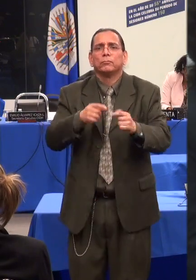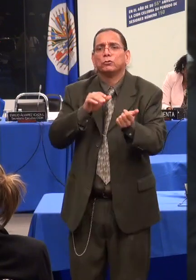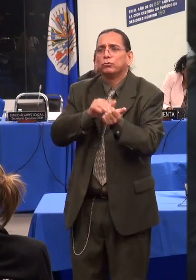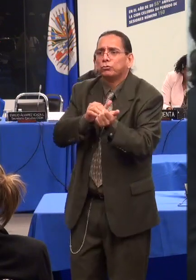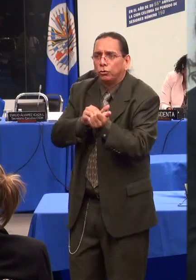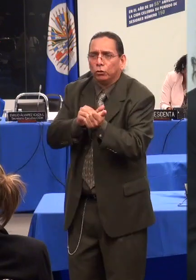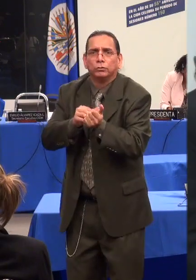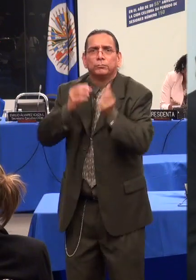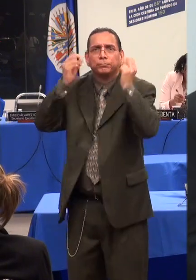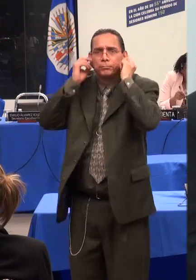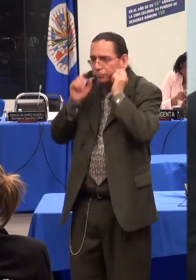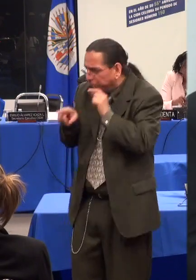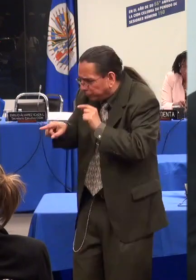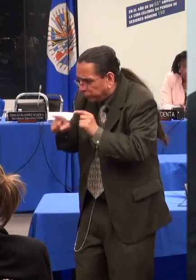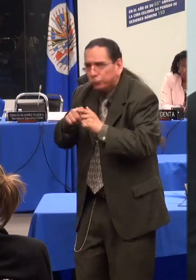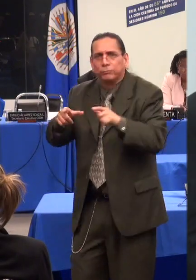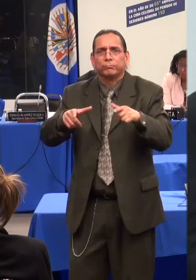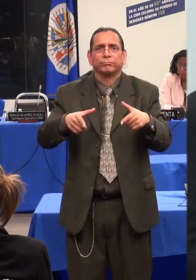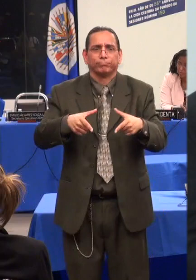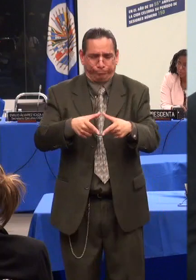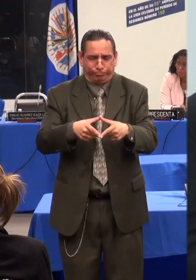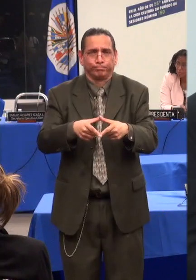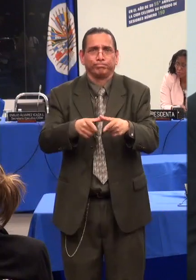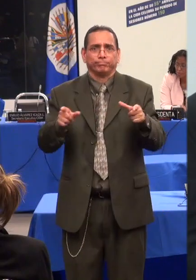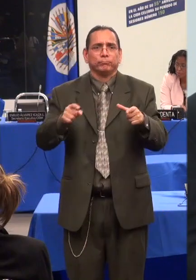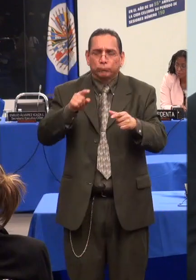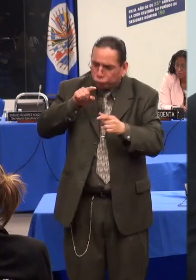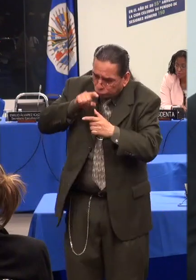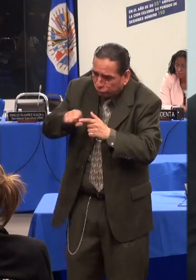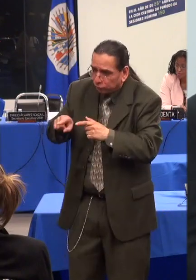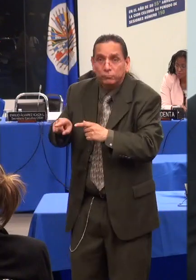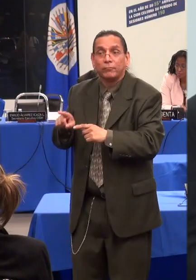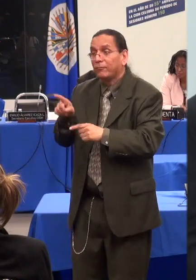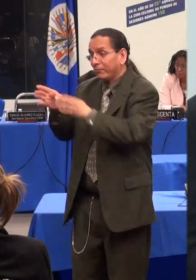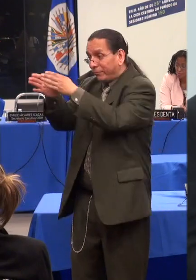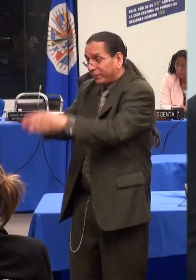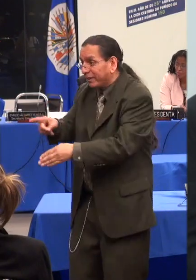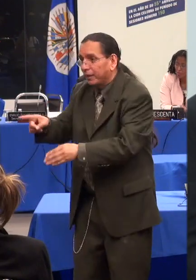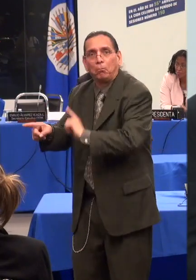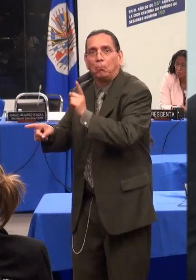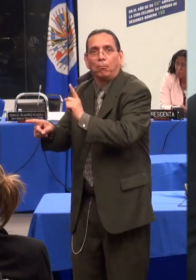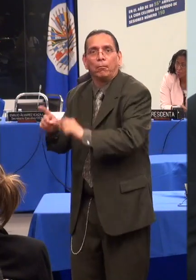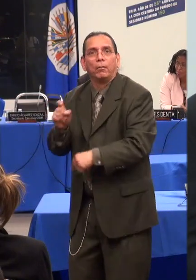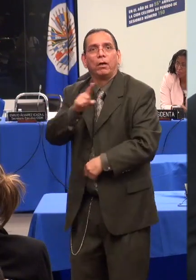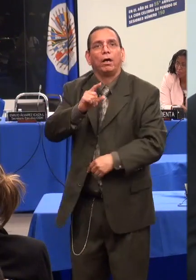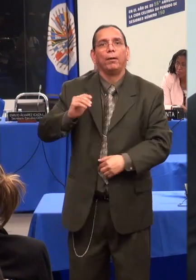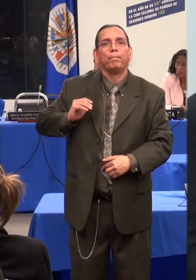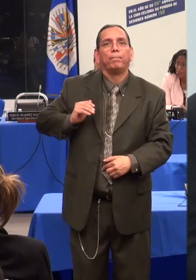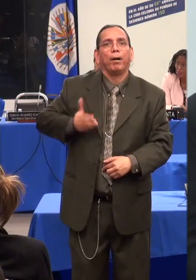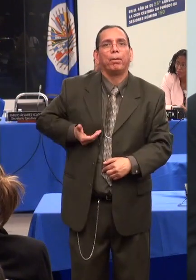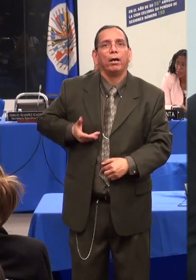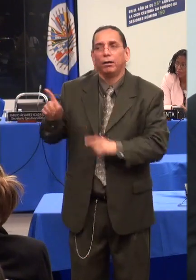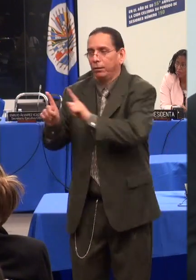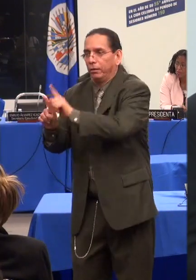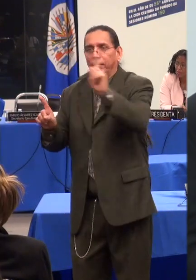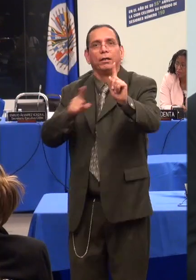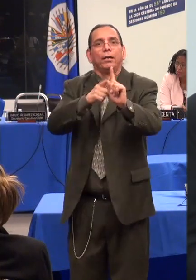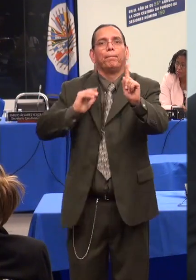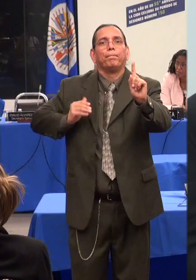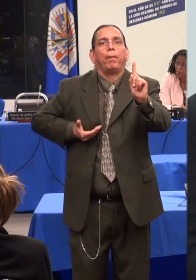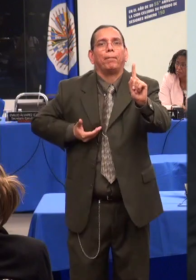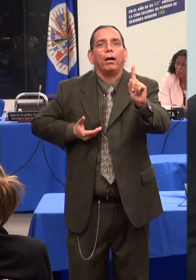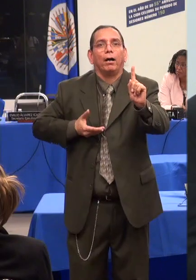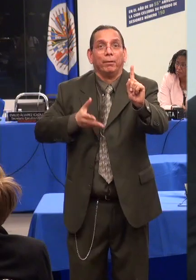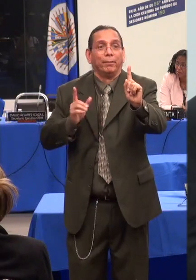Porque esto me recuerda que ante los demás, mi cuerpo es tan extraño y raro, que no tiene ninguna